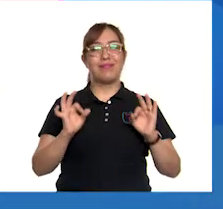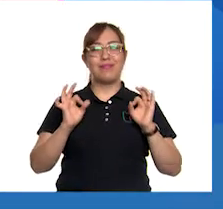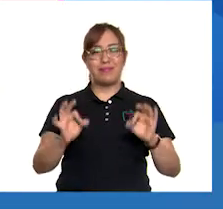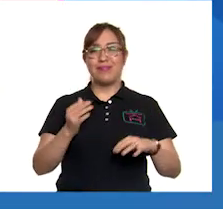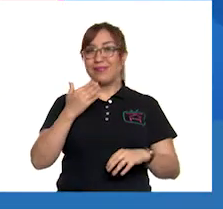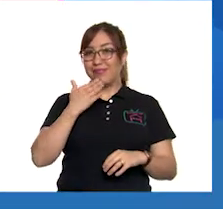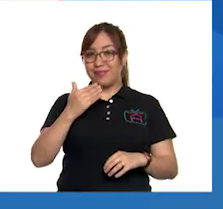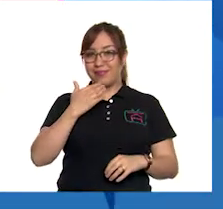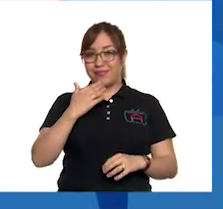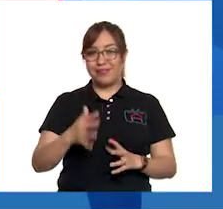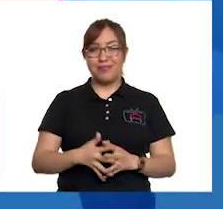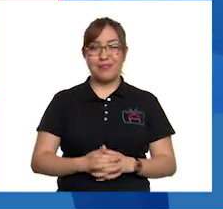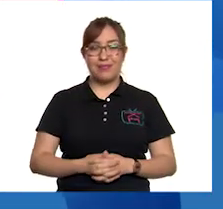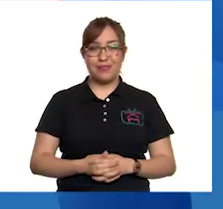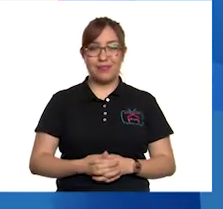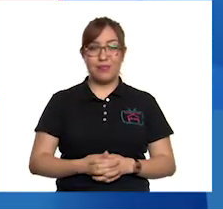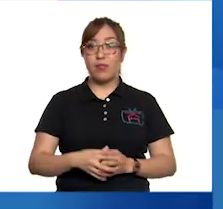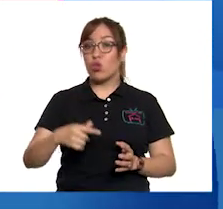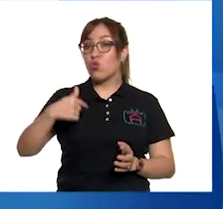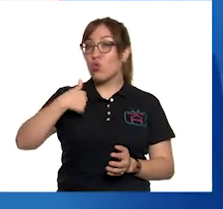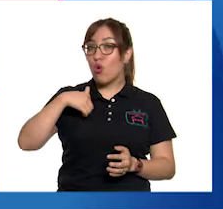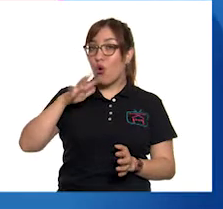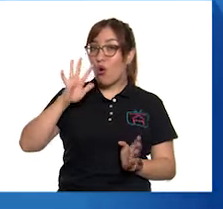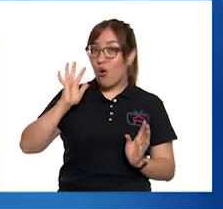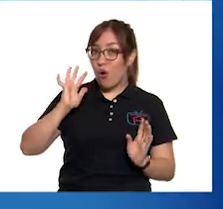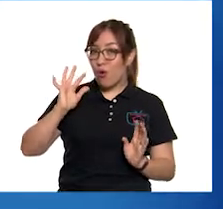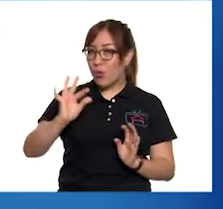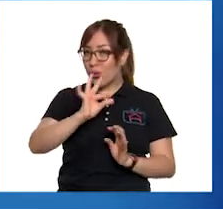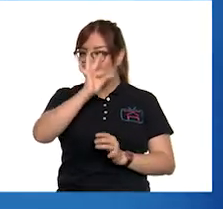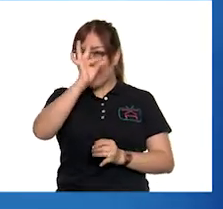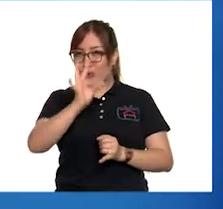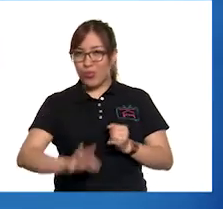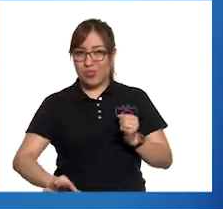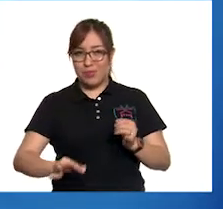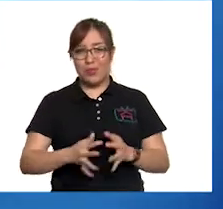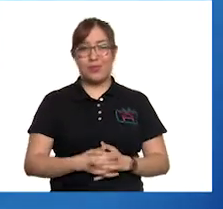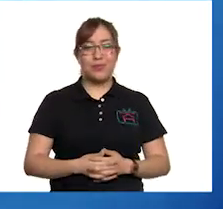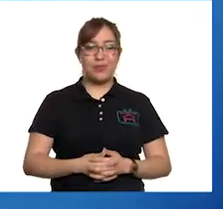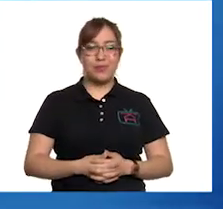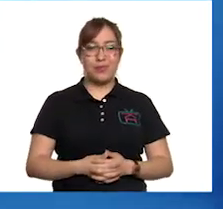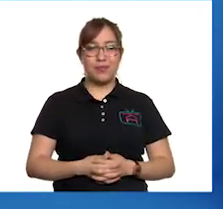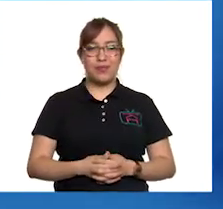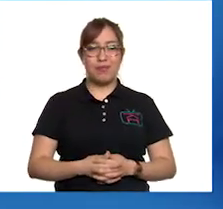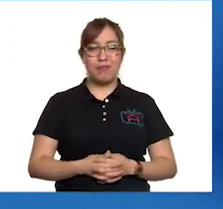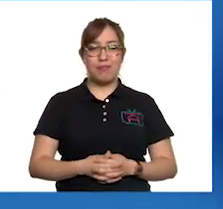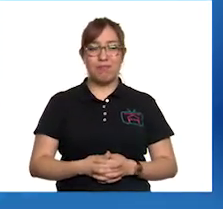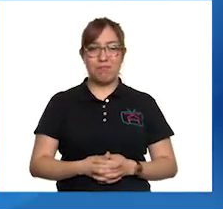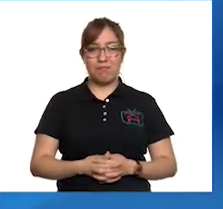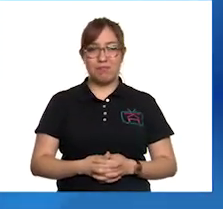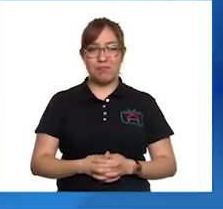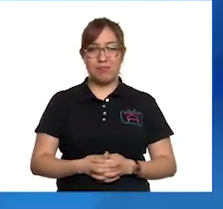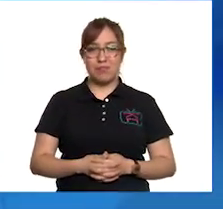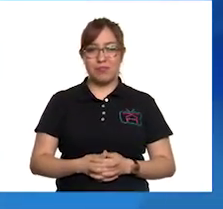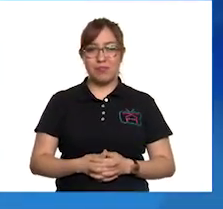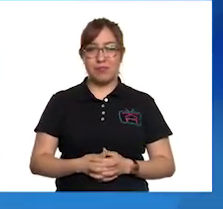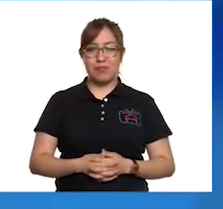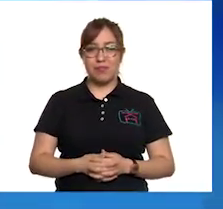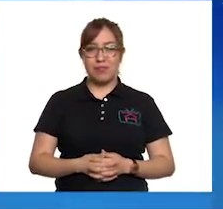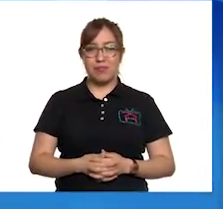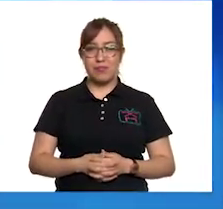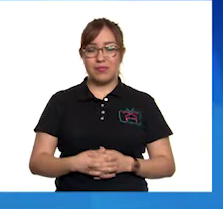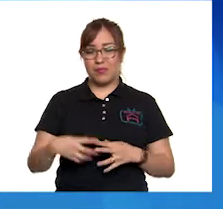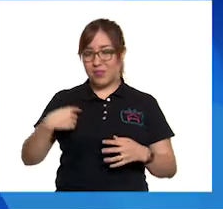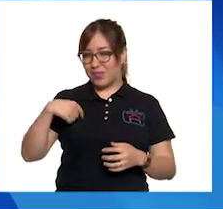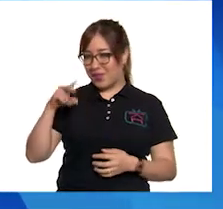sí es. A ver, pues yo pongo la última pieza. Y pues ya no hay otro lugar. Creo que aquí, si se dan cuenta, hay